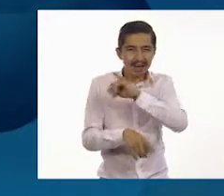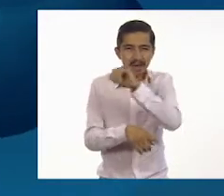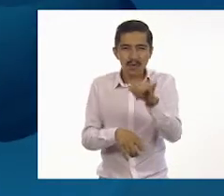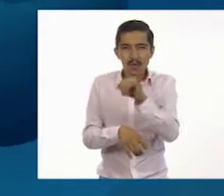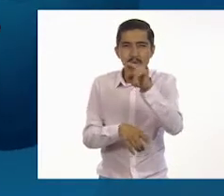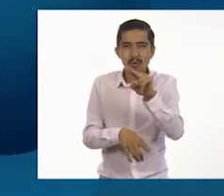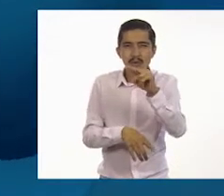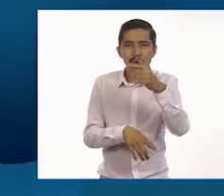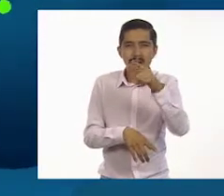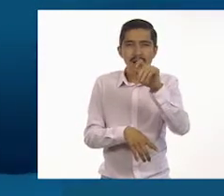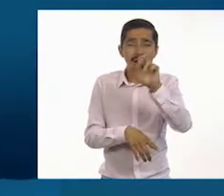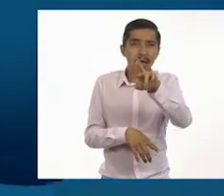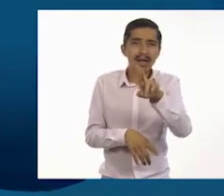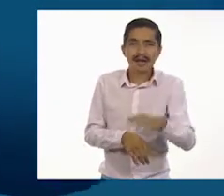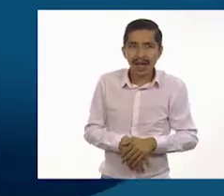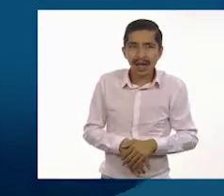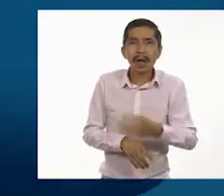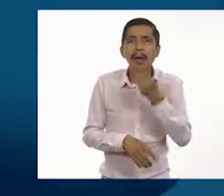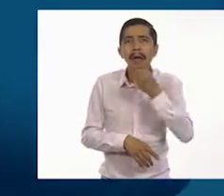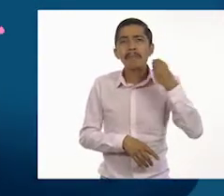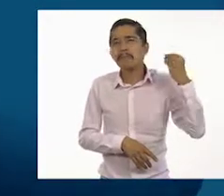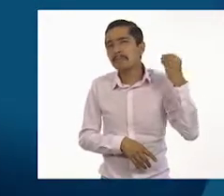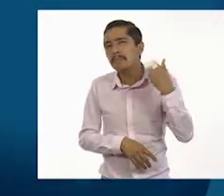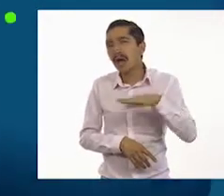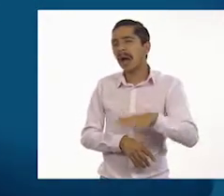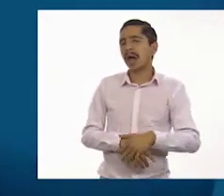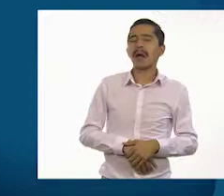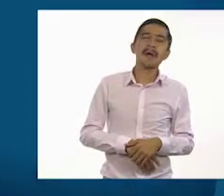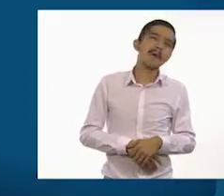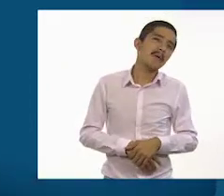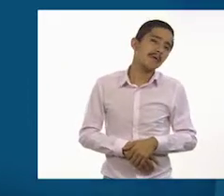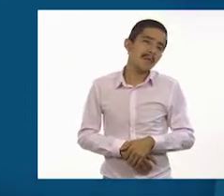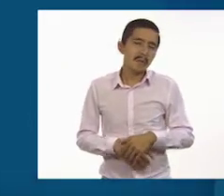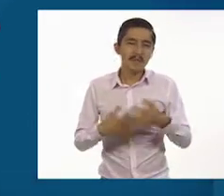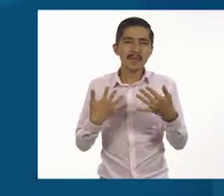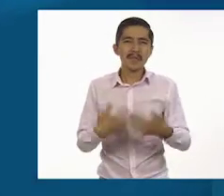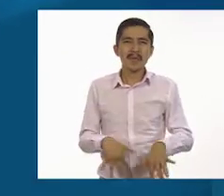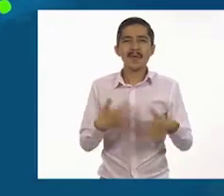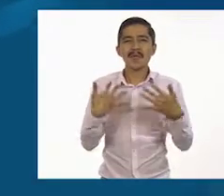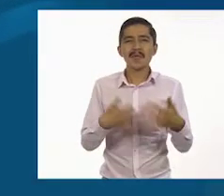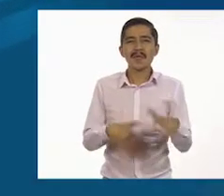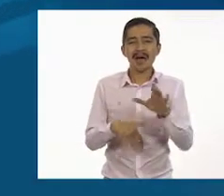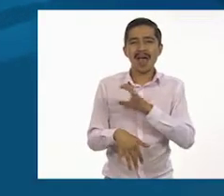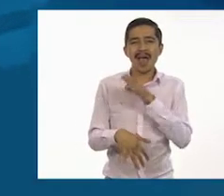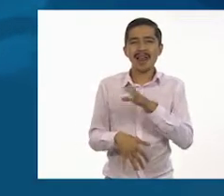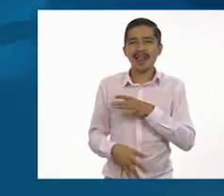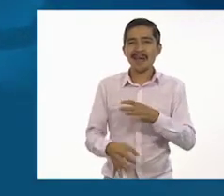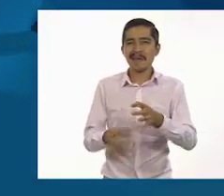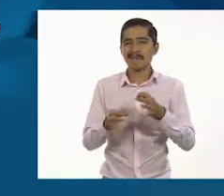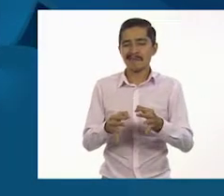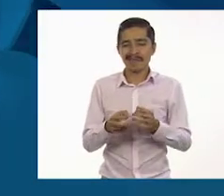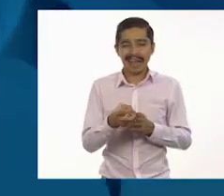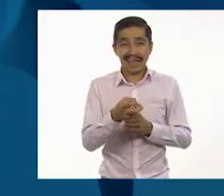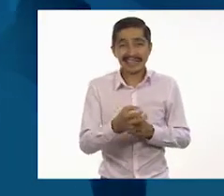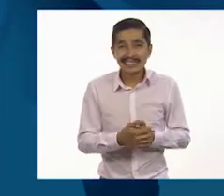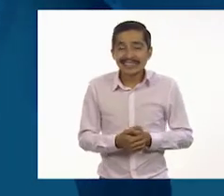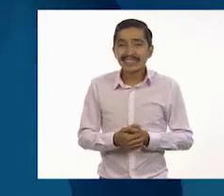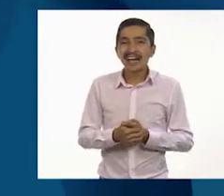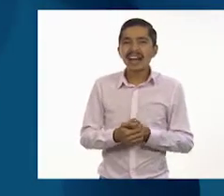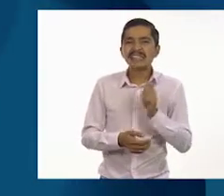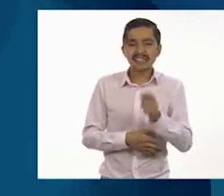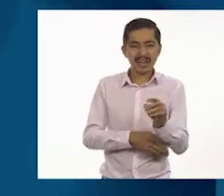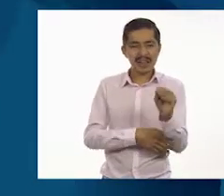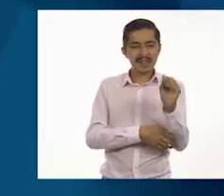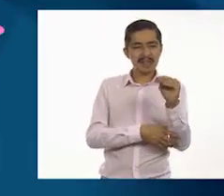patrísimo. ¡Ay, calidad de exportación! je, je, ¡Don, el